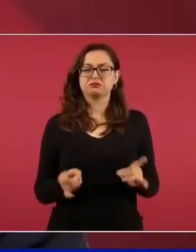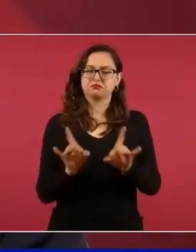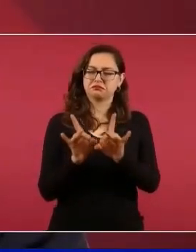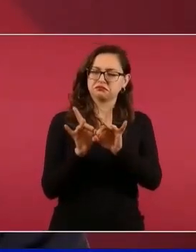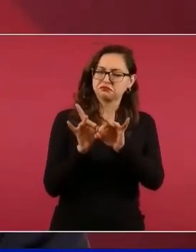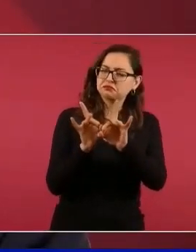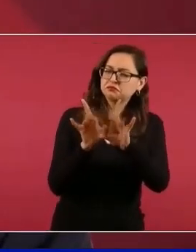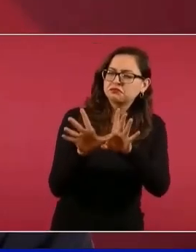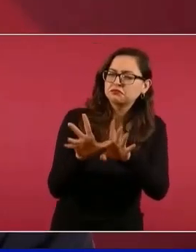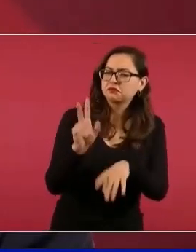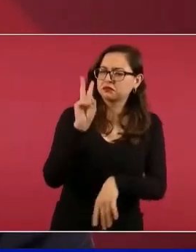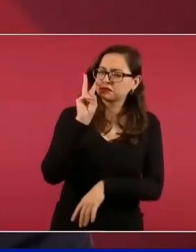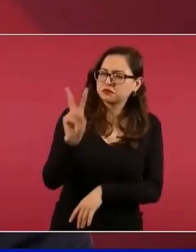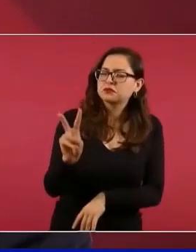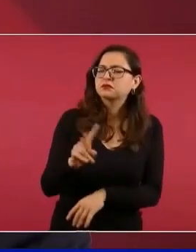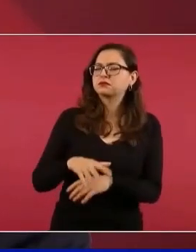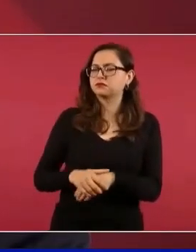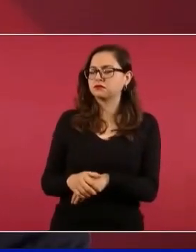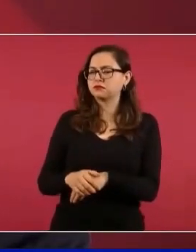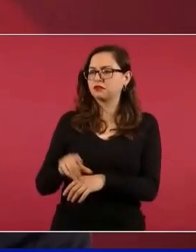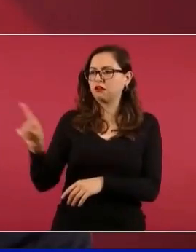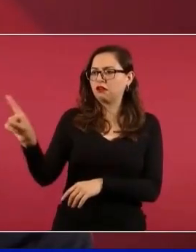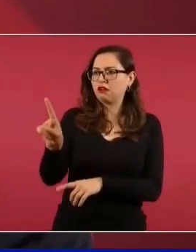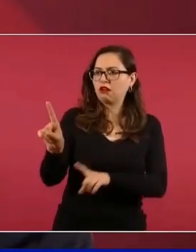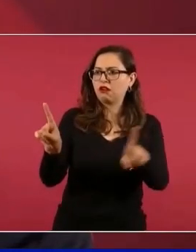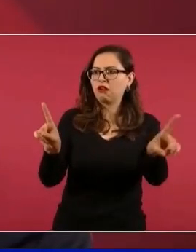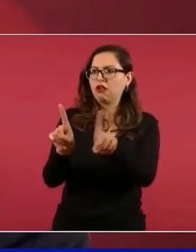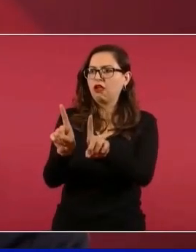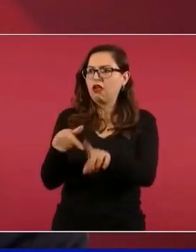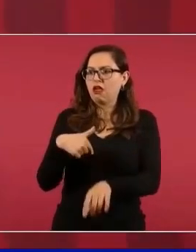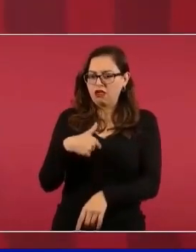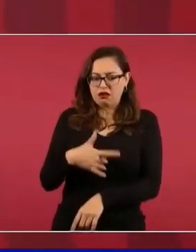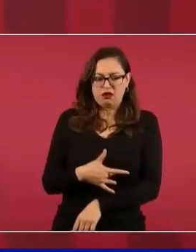en no caer en ninguna provocación.